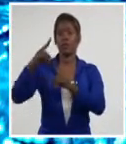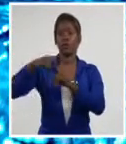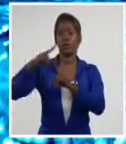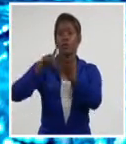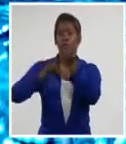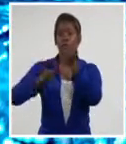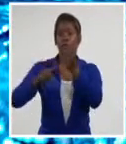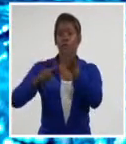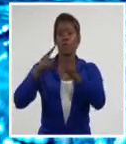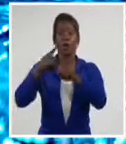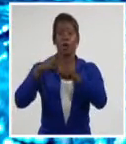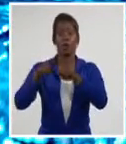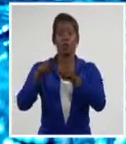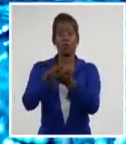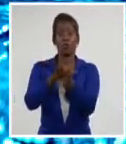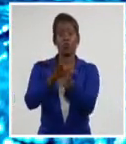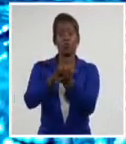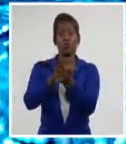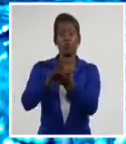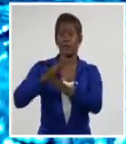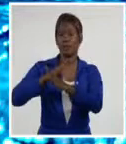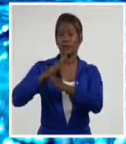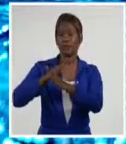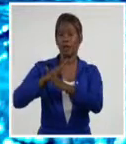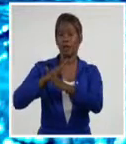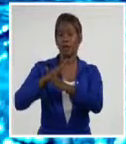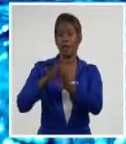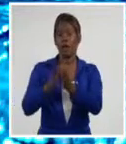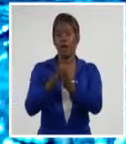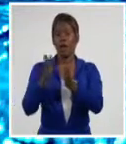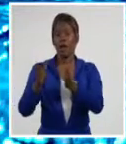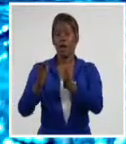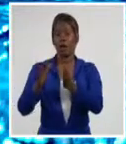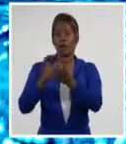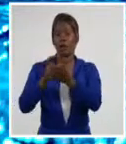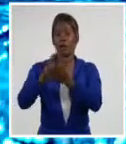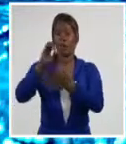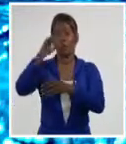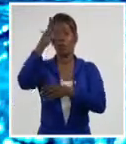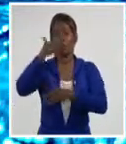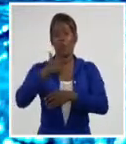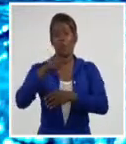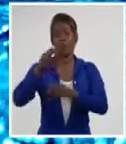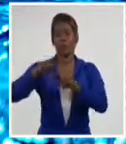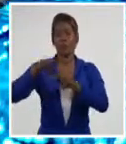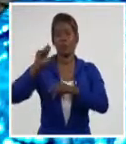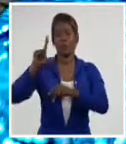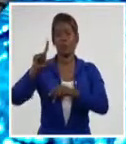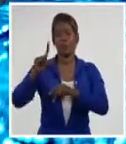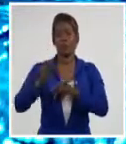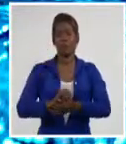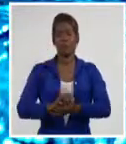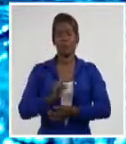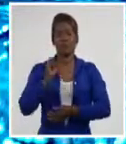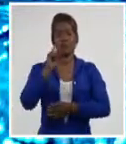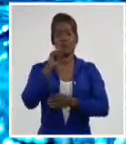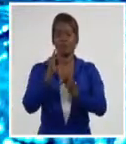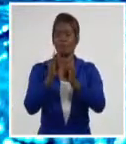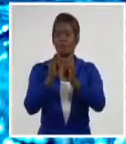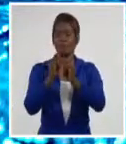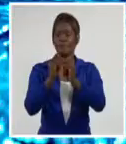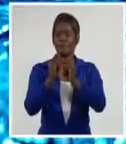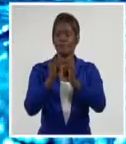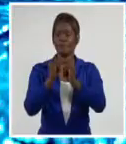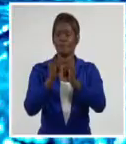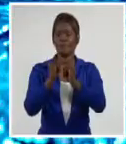desde Guamá en el sur de Santiago de Cuba, hasta Moa en el norte de Holguín. Es todo por hoy. Muchas gracias, les reitero el